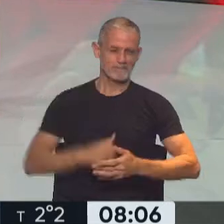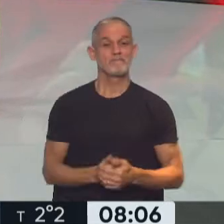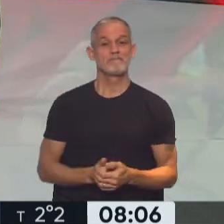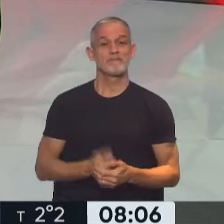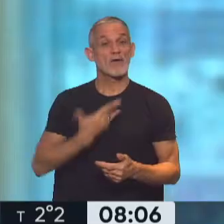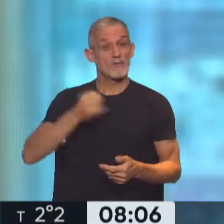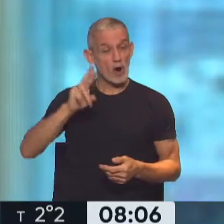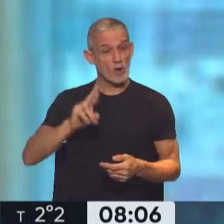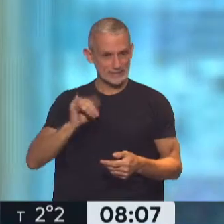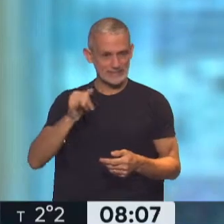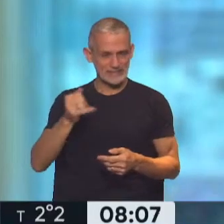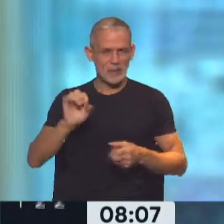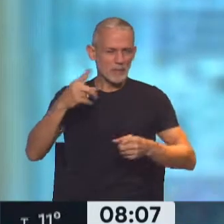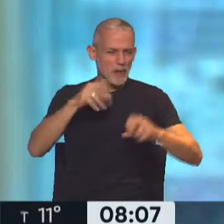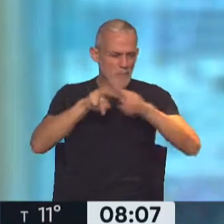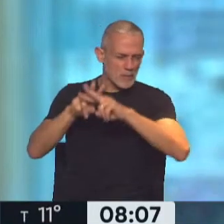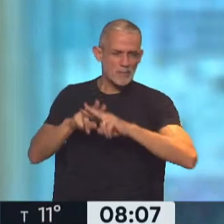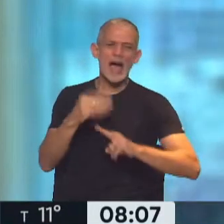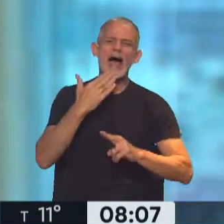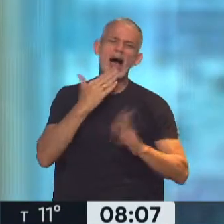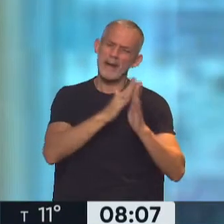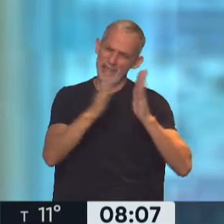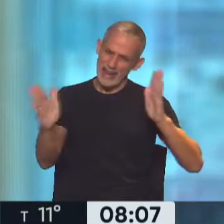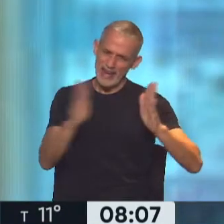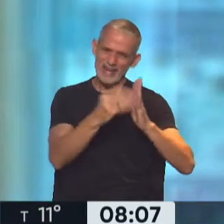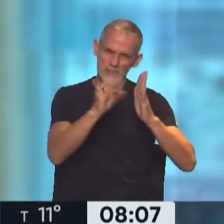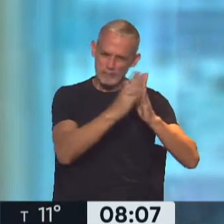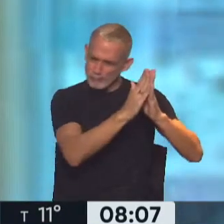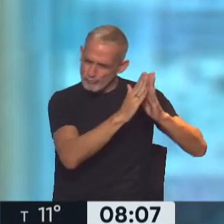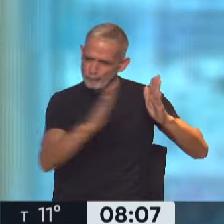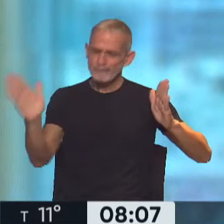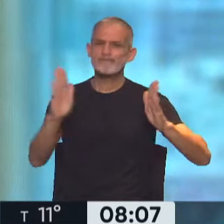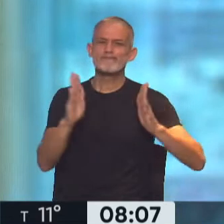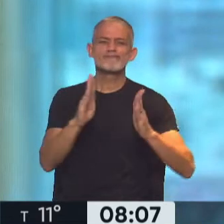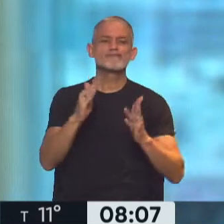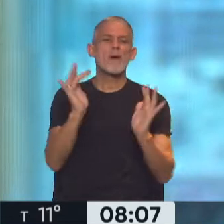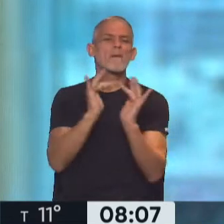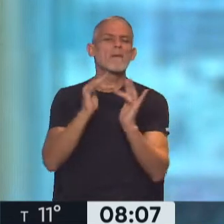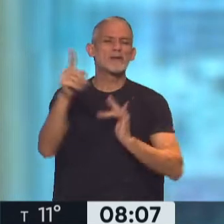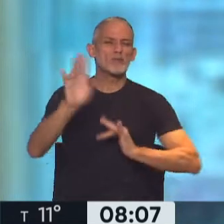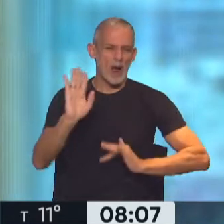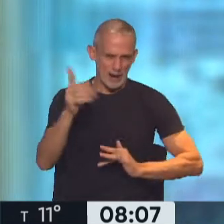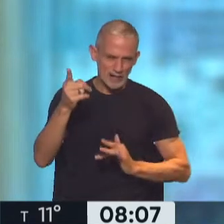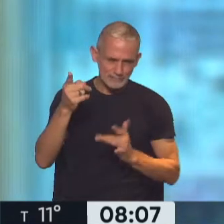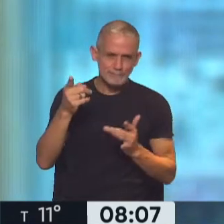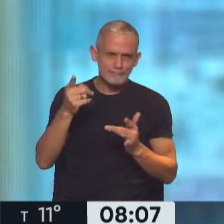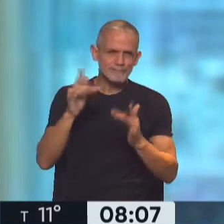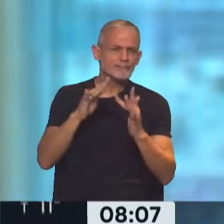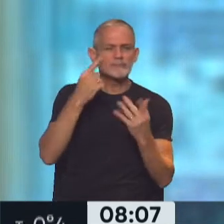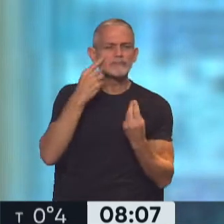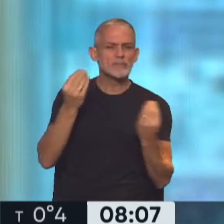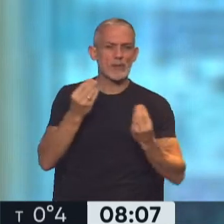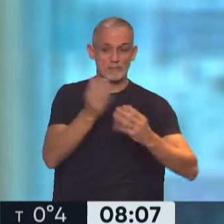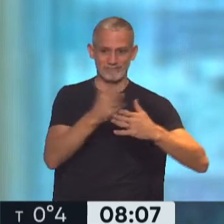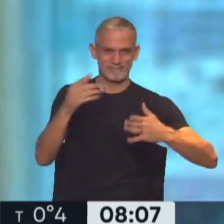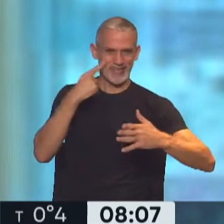Así es, una primera revisión que arrancó por abril, pero sigue, se hace de manera virtual y lo cierto es que ya en los